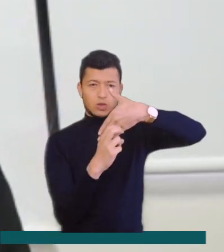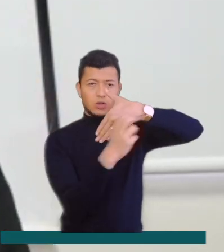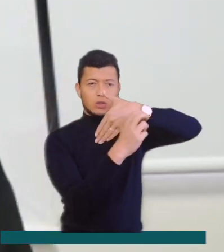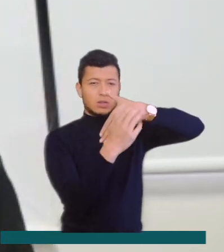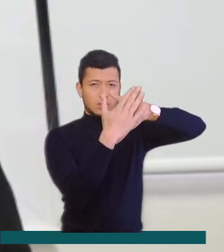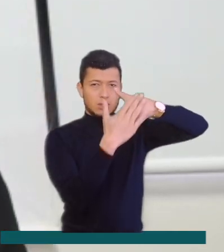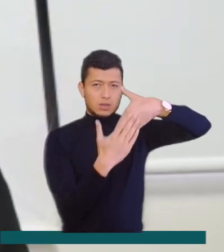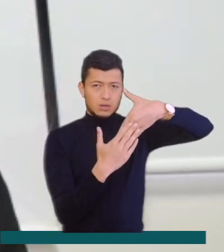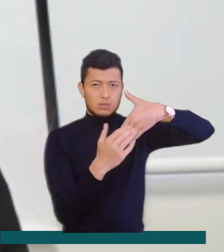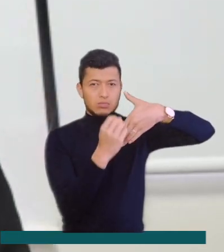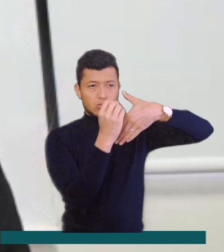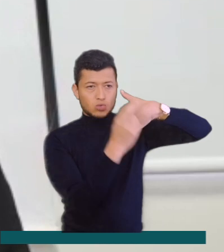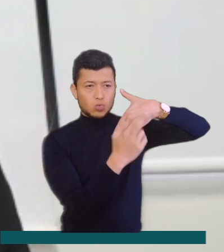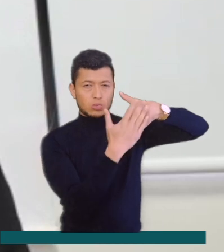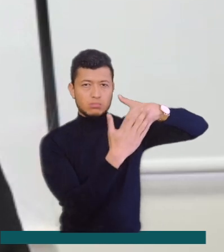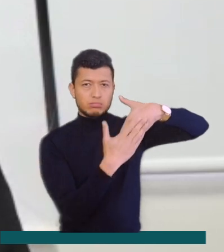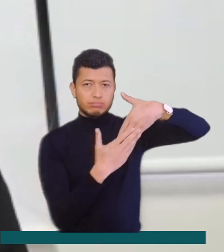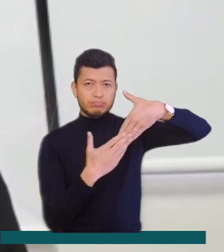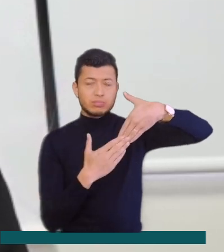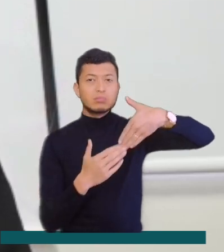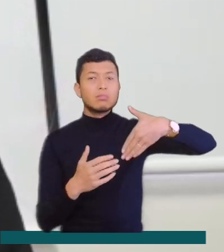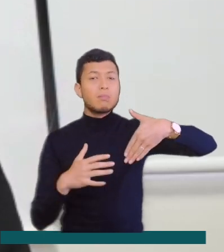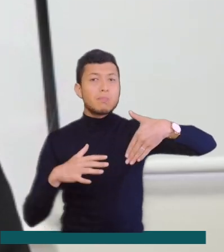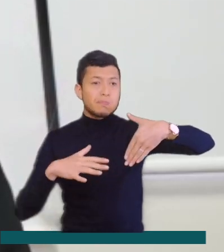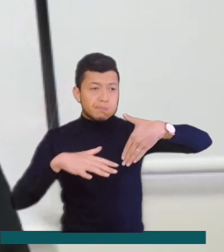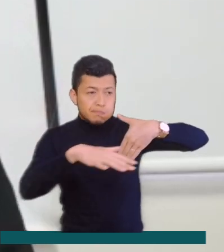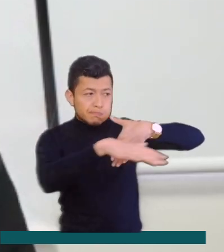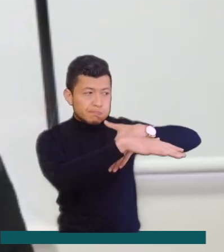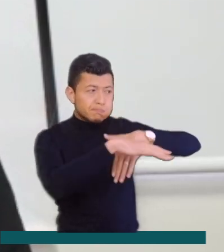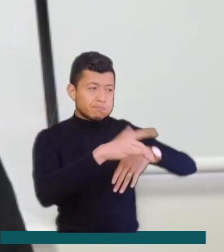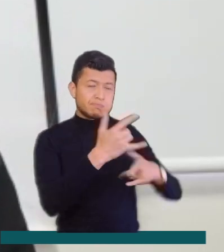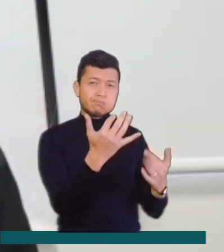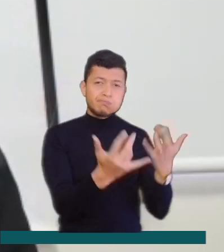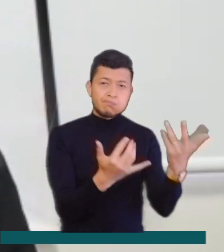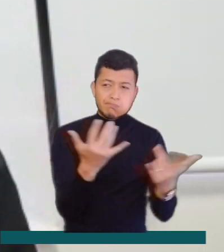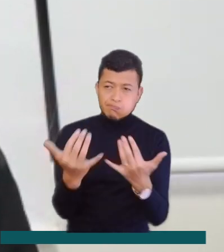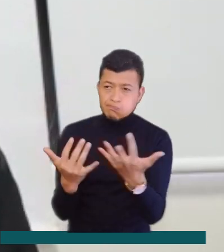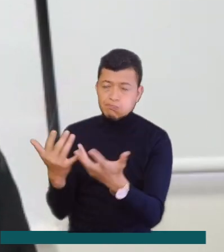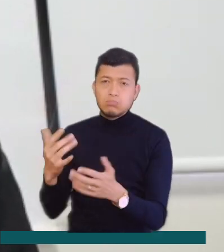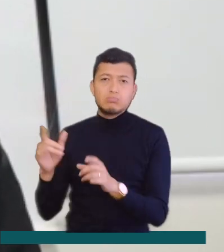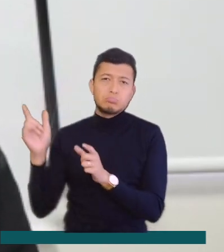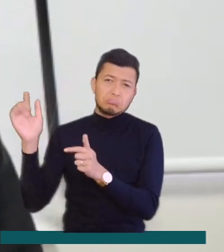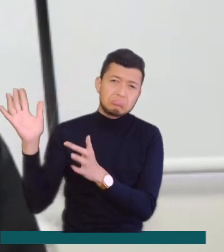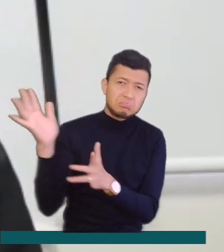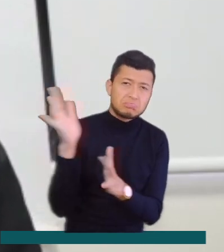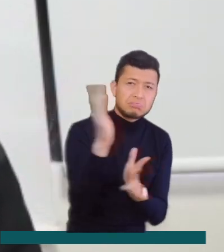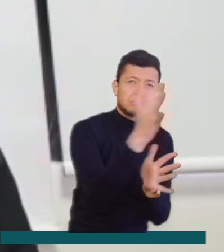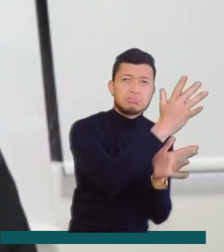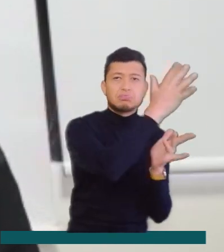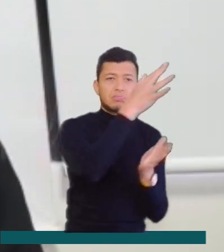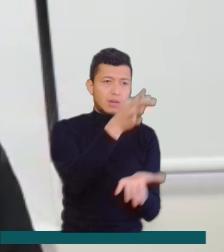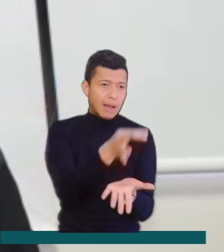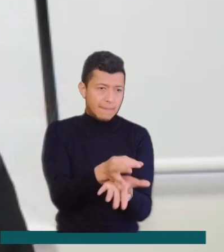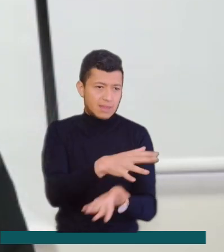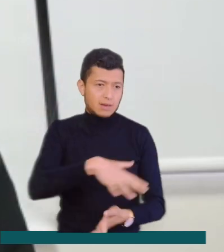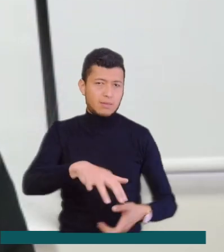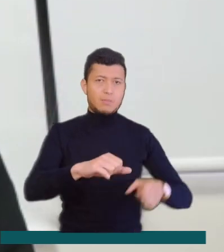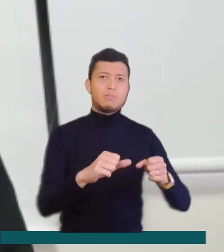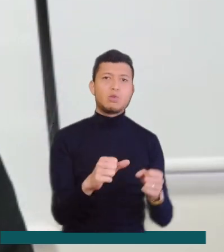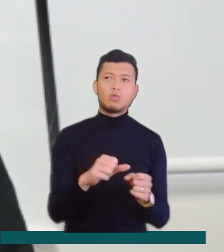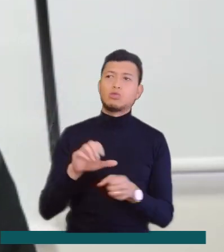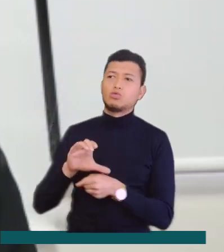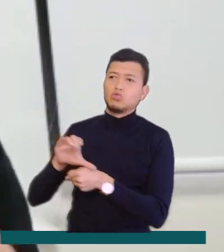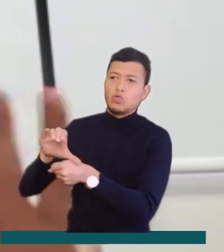que más que estudiado se ha demostrado que tienen una incidencia en las concentraciones que llegan a la capital y a las ciudades